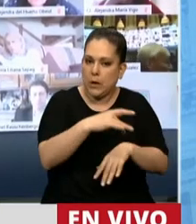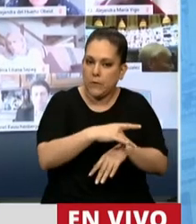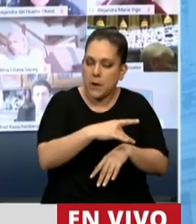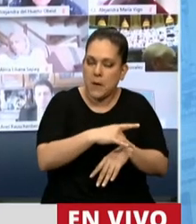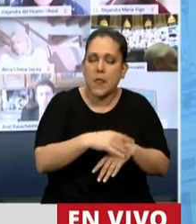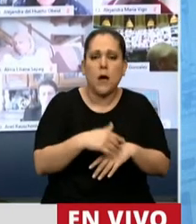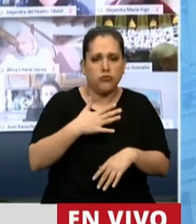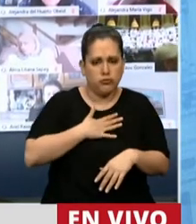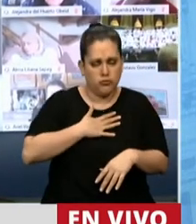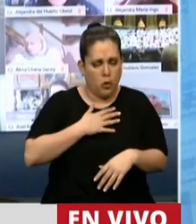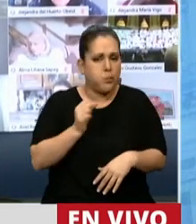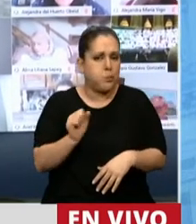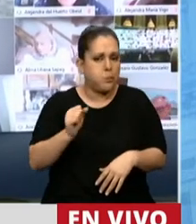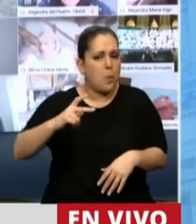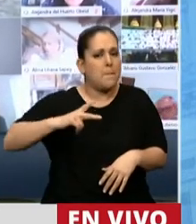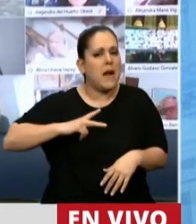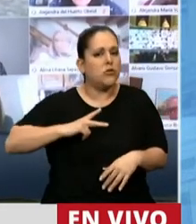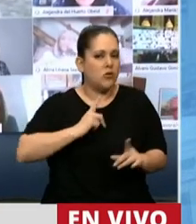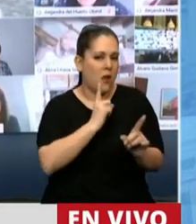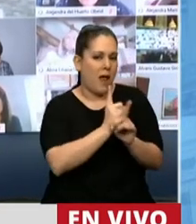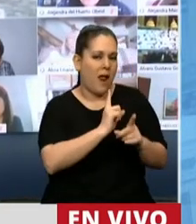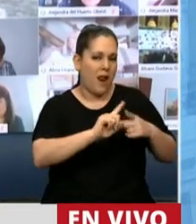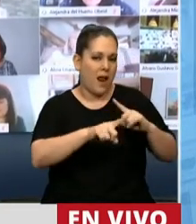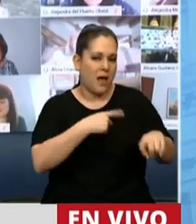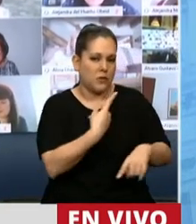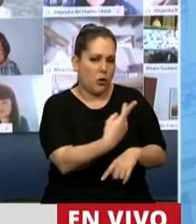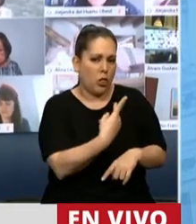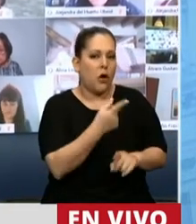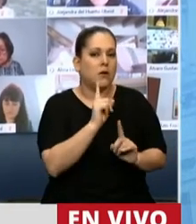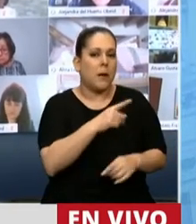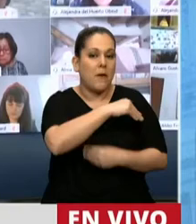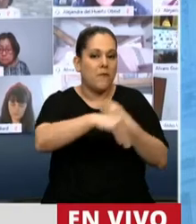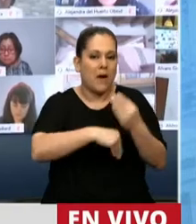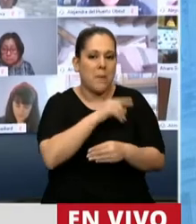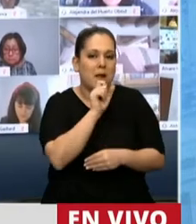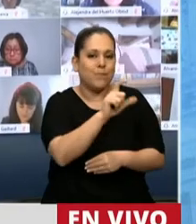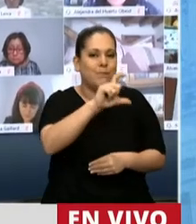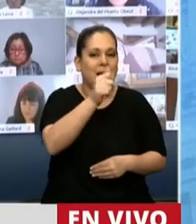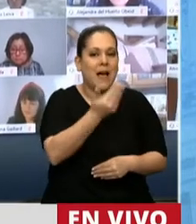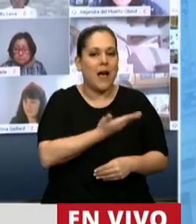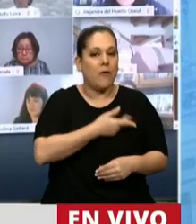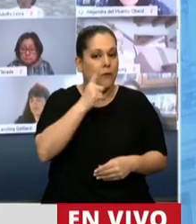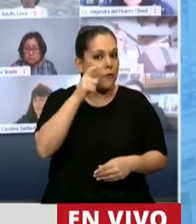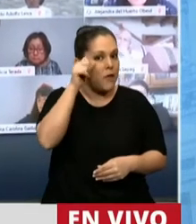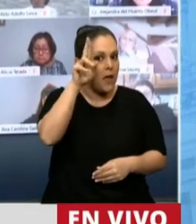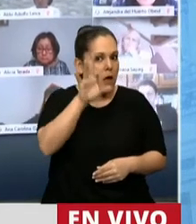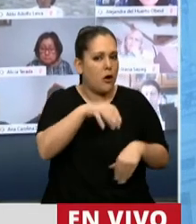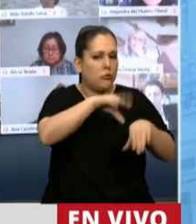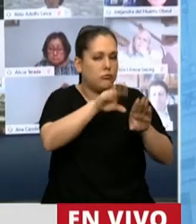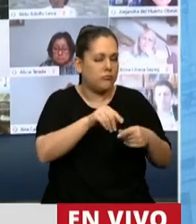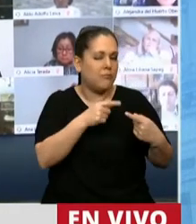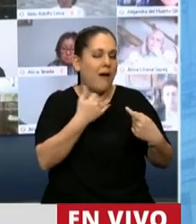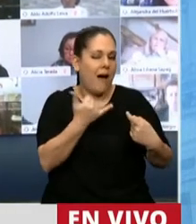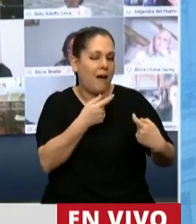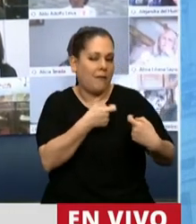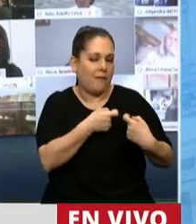más allá de mi relación personal con él, con muchos de los integrantes de la familia Cafiero, creo que es importante señalar su